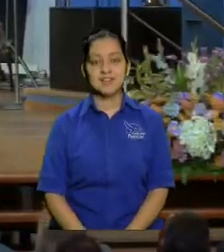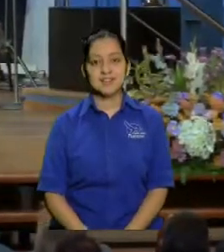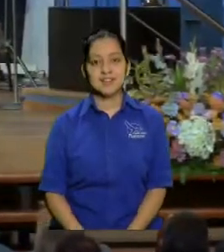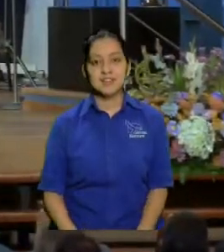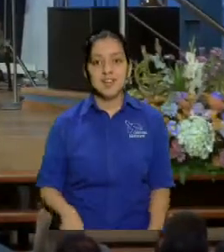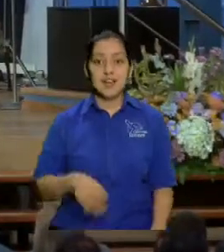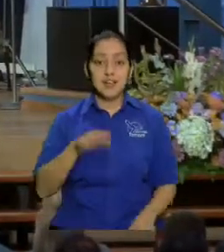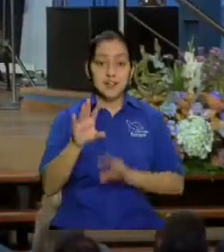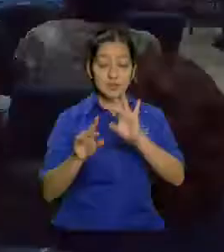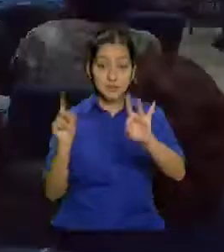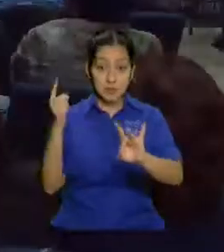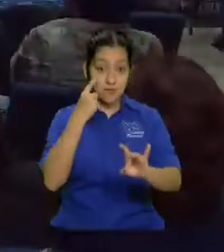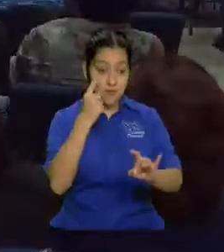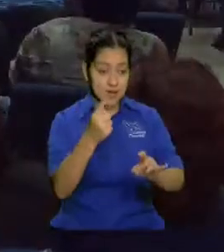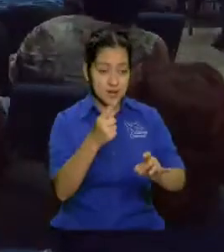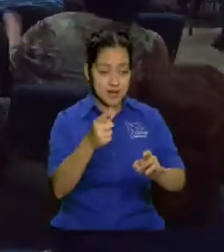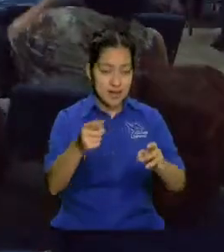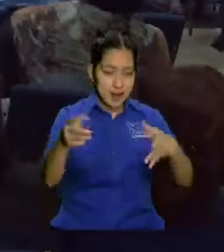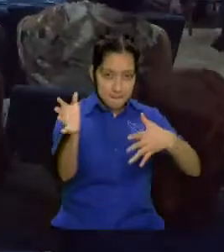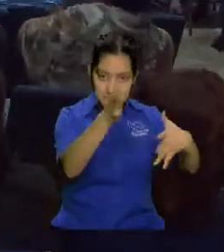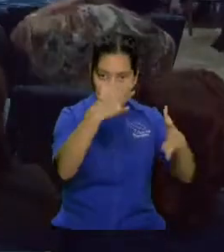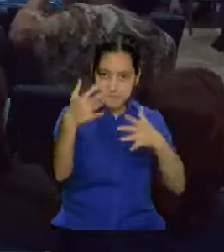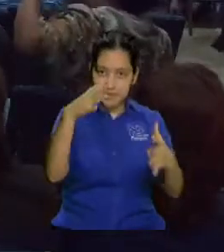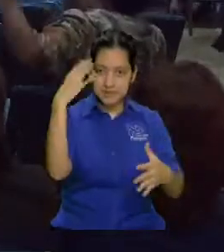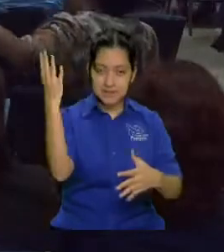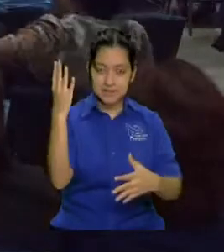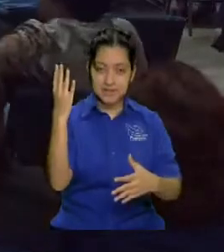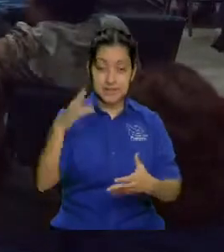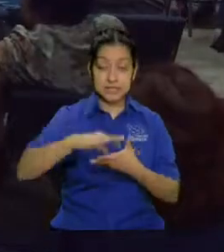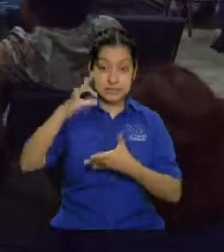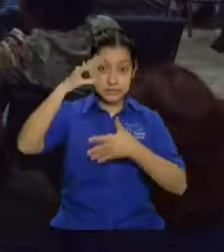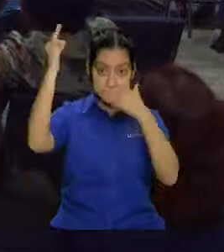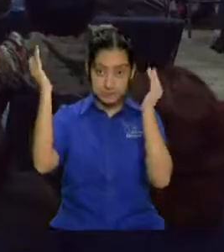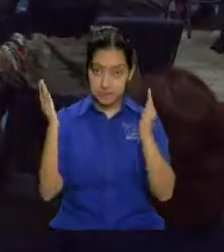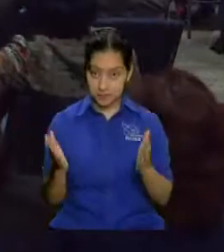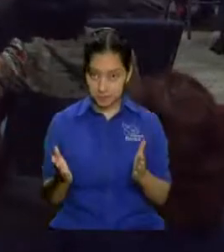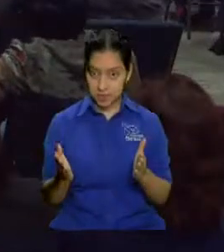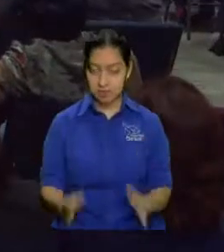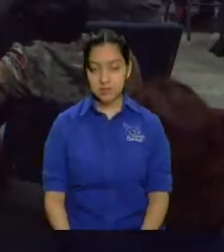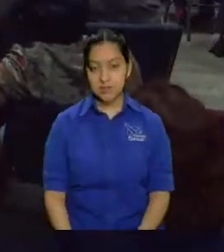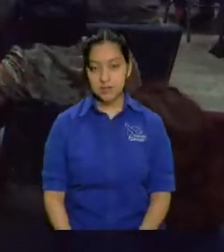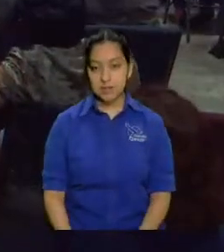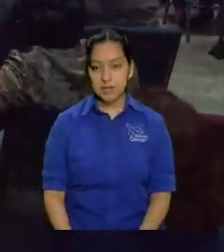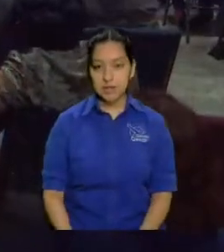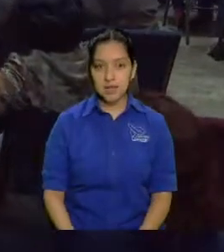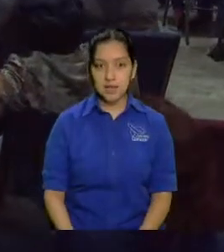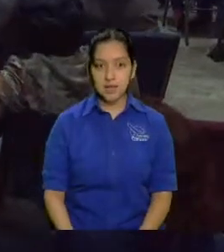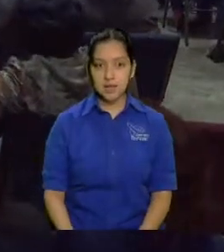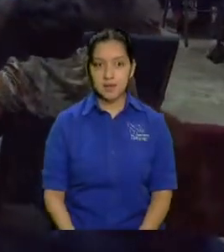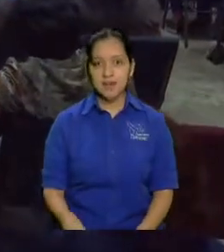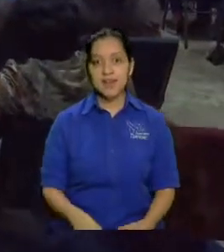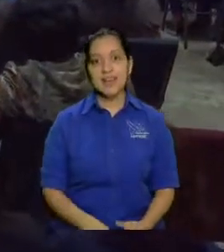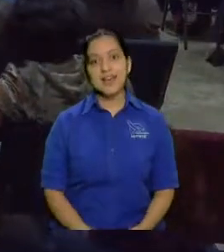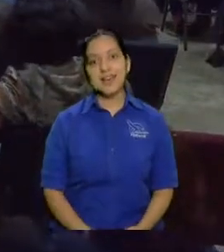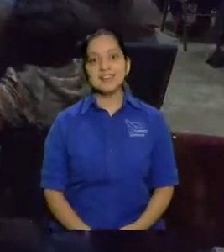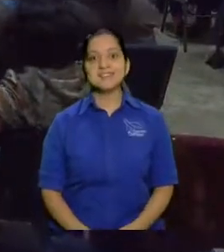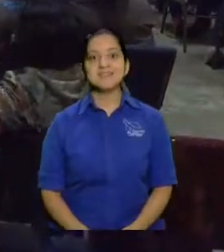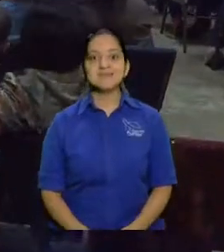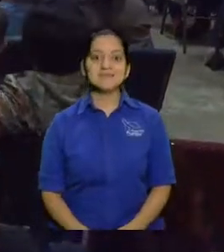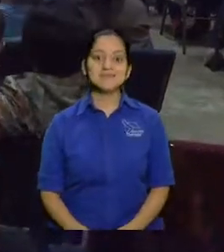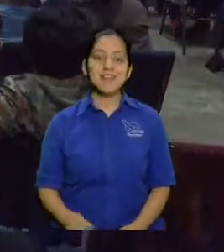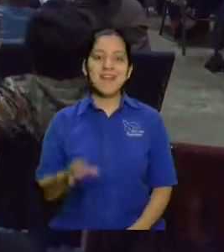visto el mundo espiritual platicando con un pastor que tiene obras en Haití me dice él